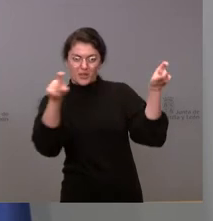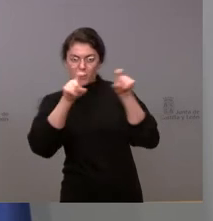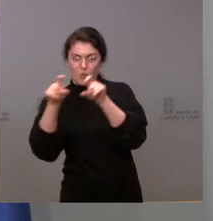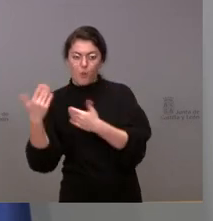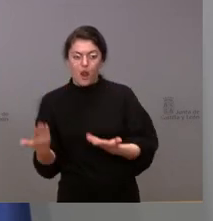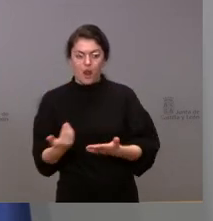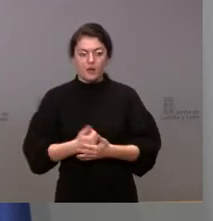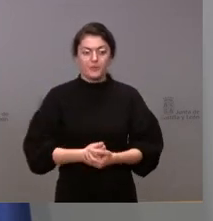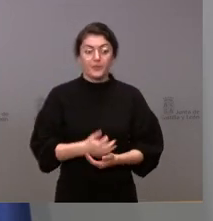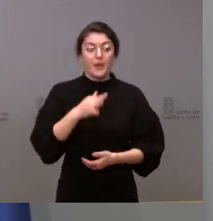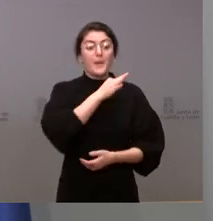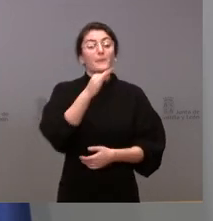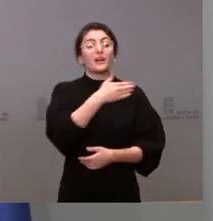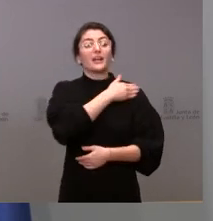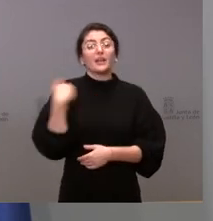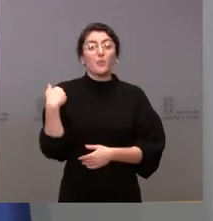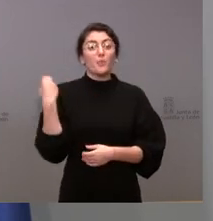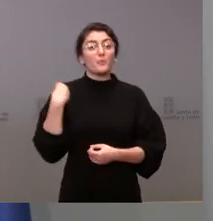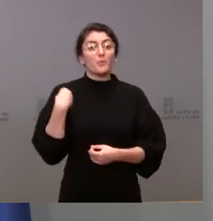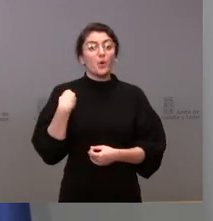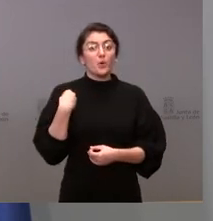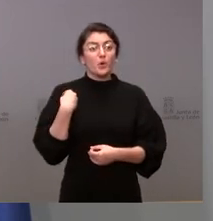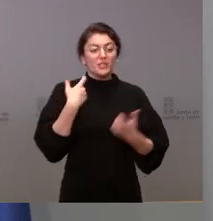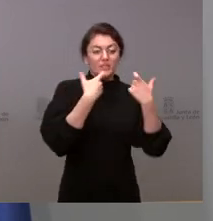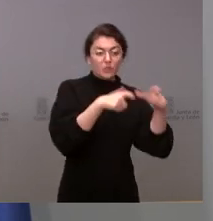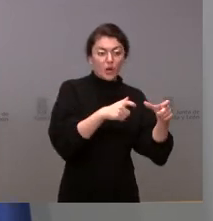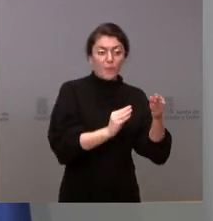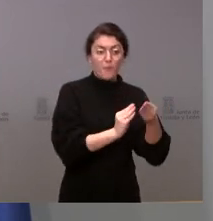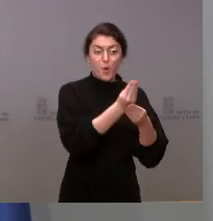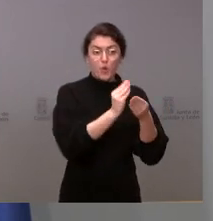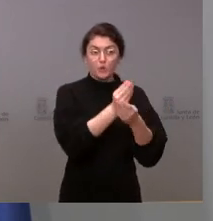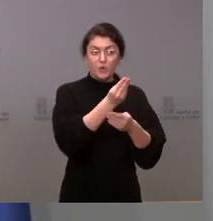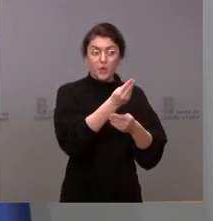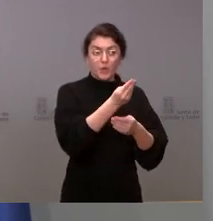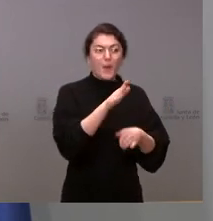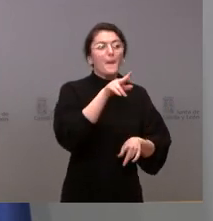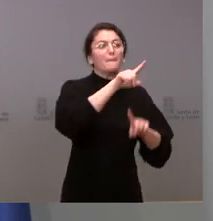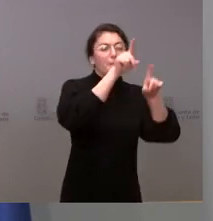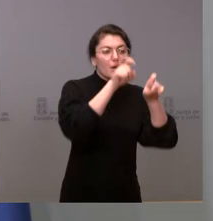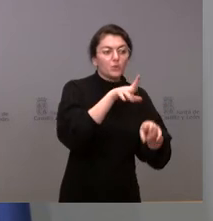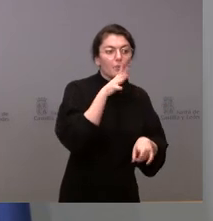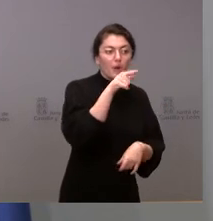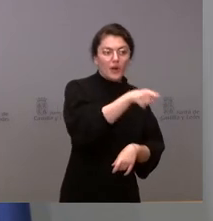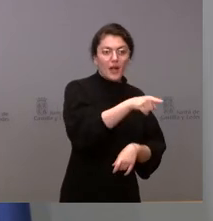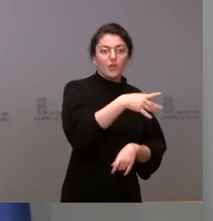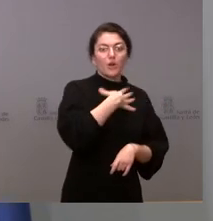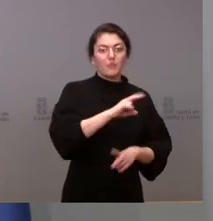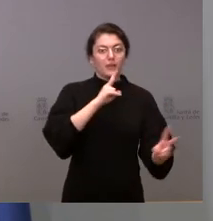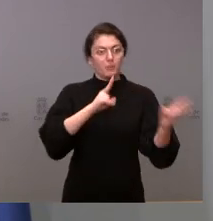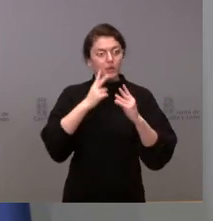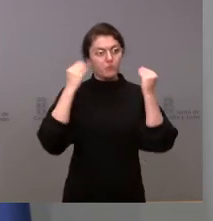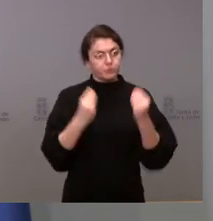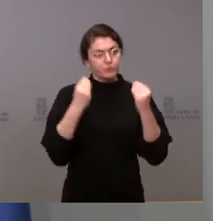escuchado a los sectores productivos que tienen mucho que decir sobre el destino y finalidad de estos fondos es una oportunidad y tendría que ser la voluntad de todos